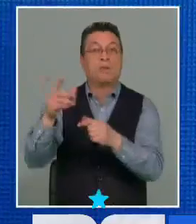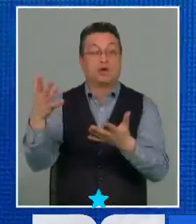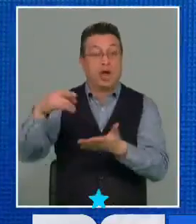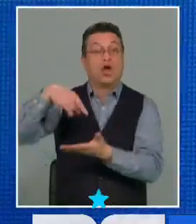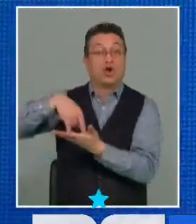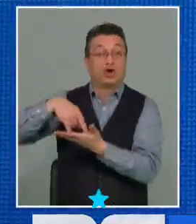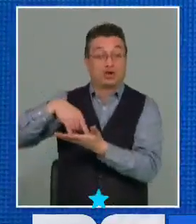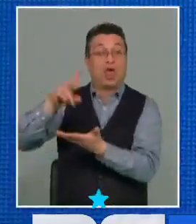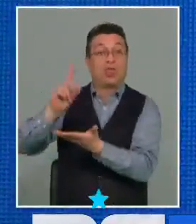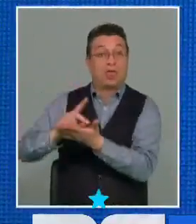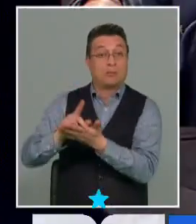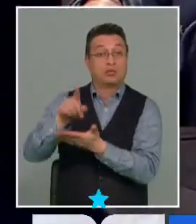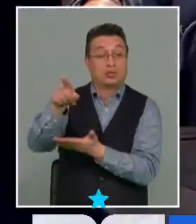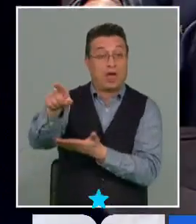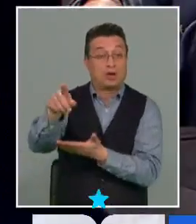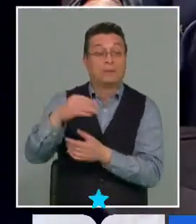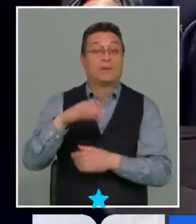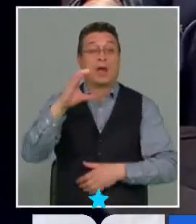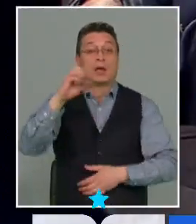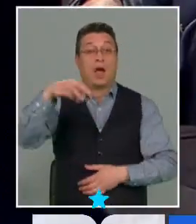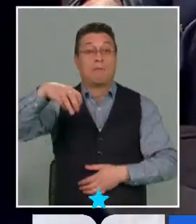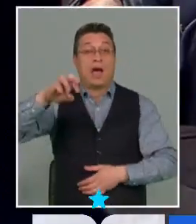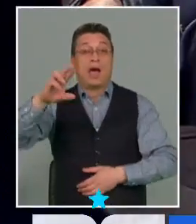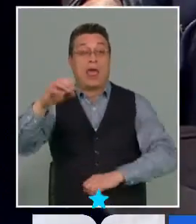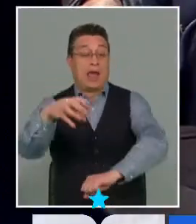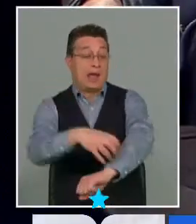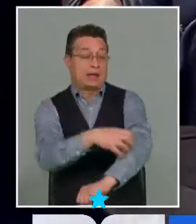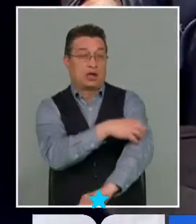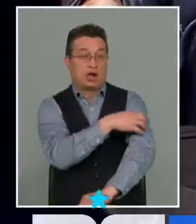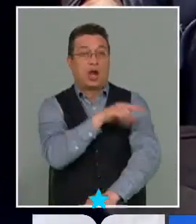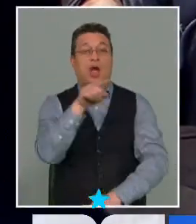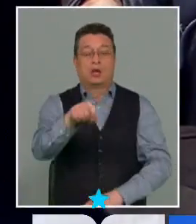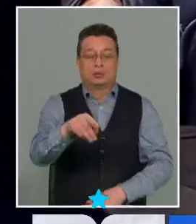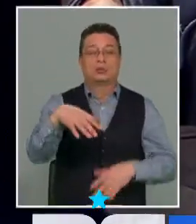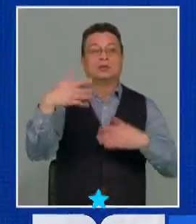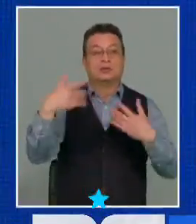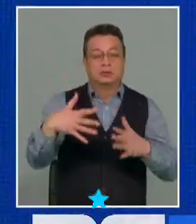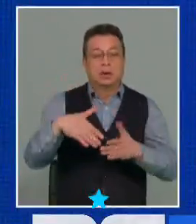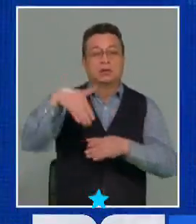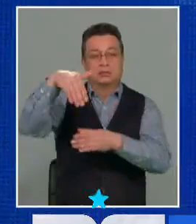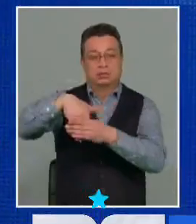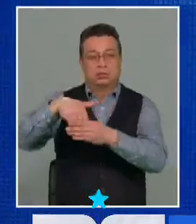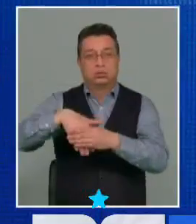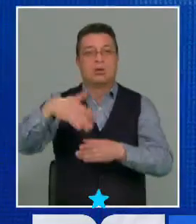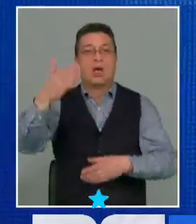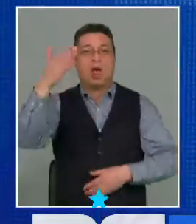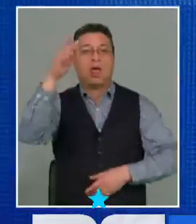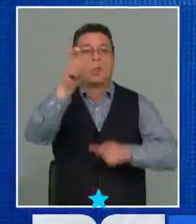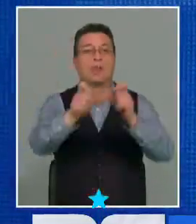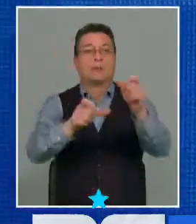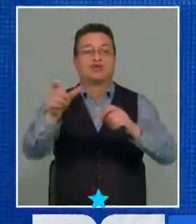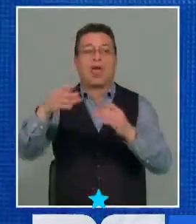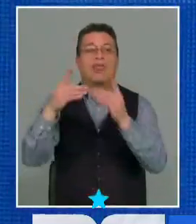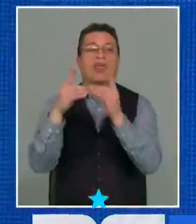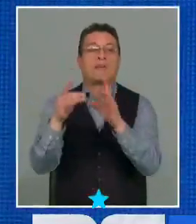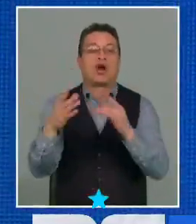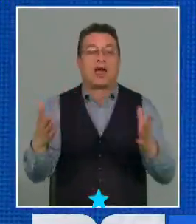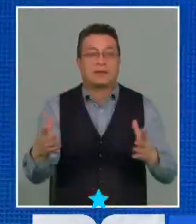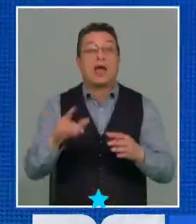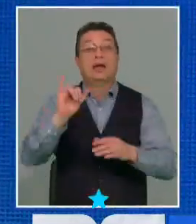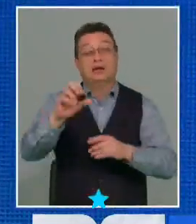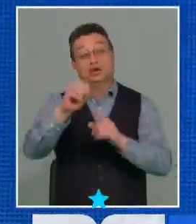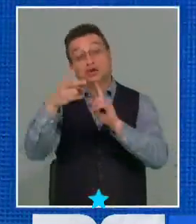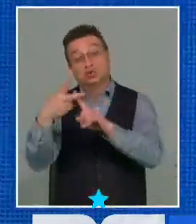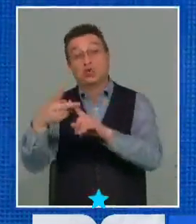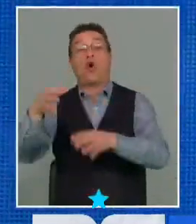Congreso de Diputados y Diputados, en la Cámara de las Regiones, se realiza la esencia de la deliberación democrática. Pero en segundo lugar, por los jueces.